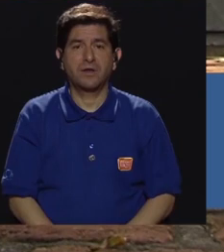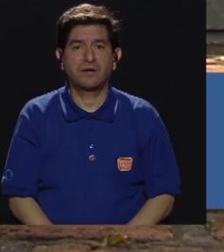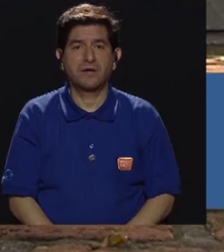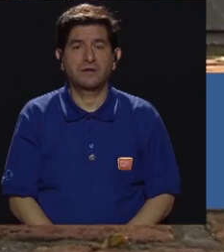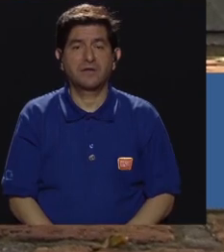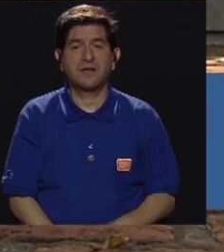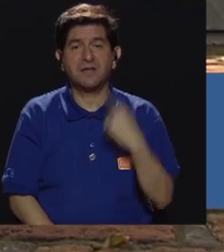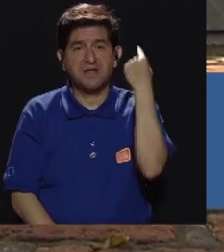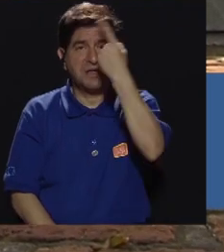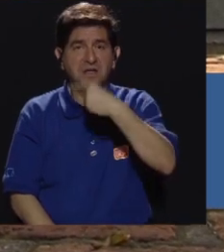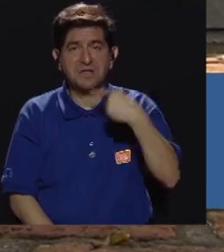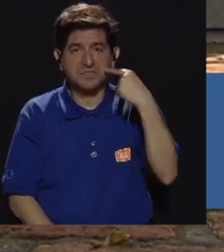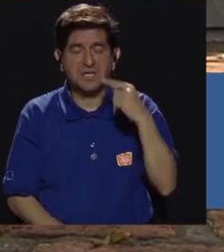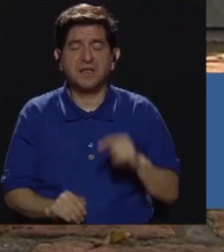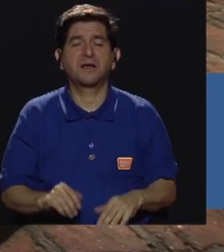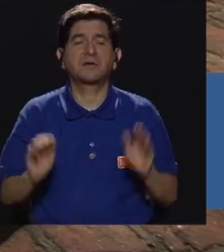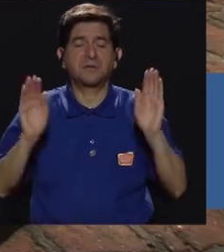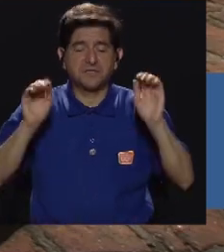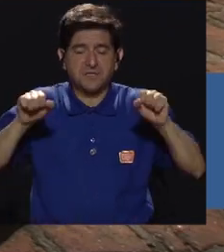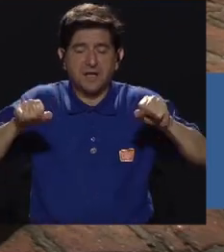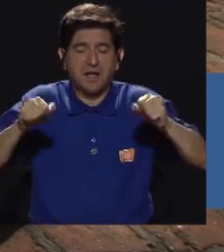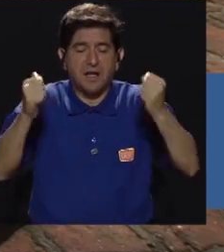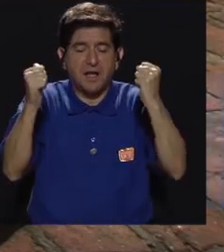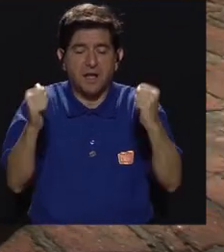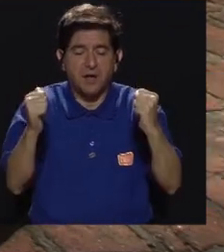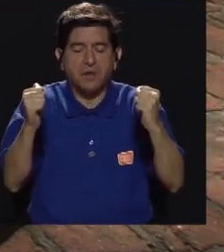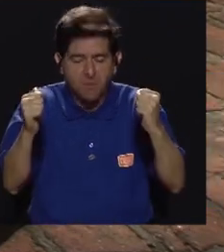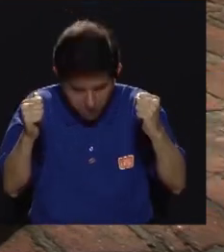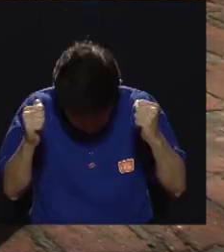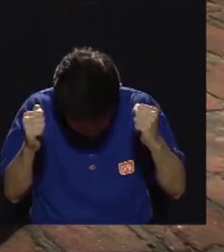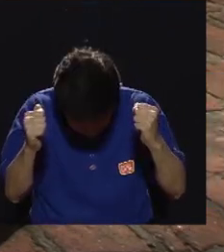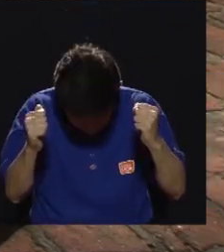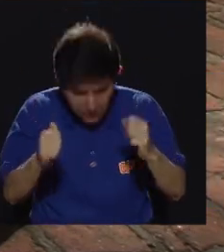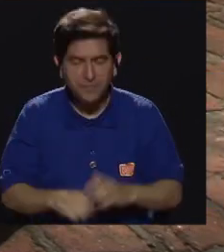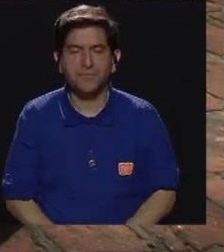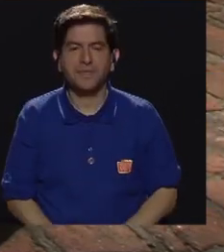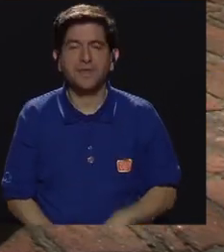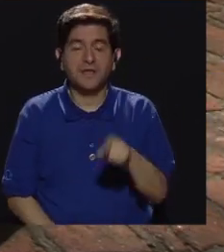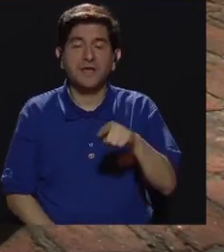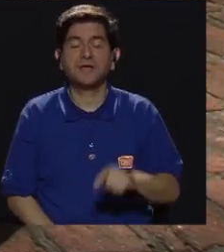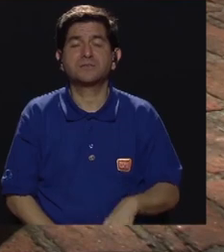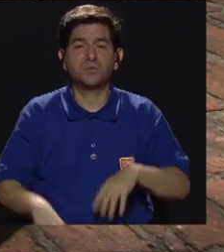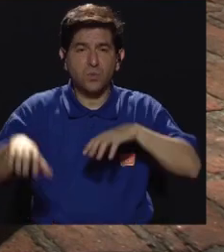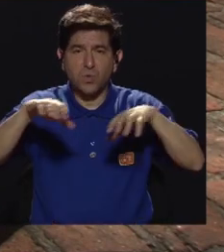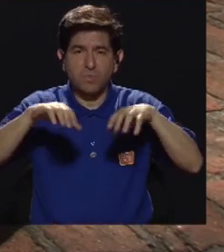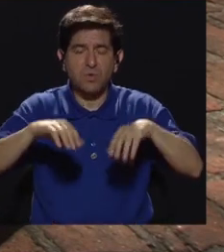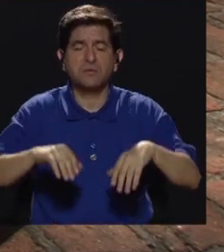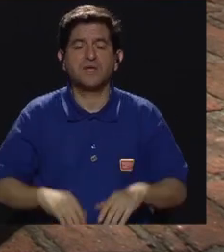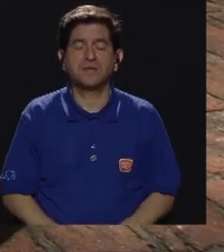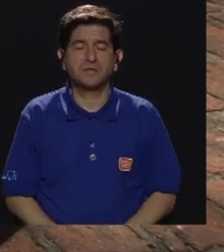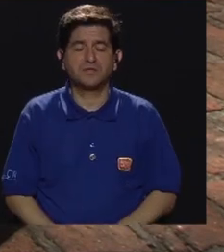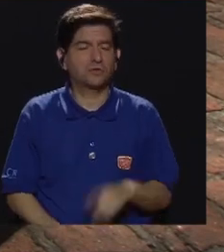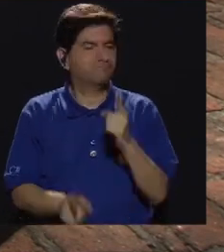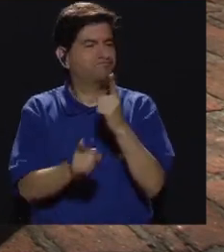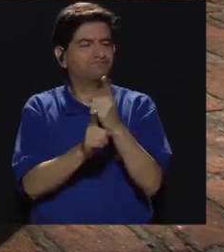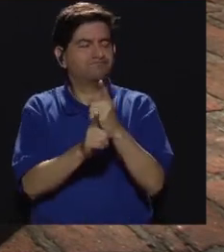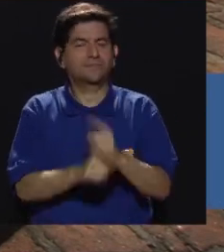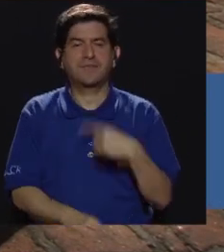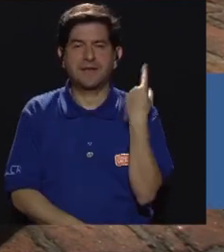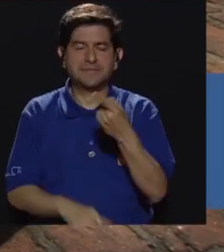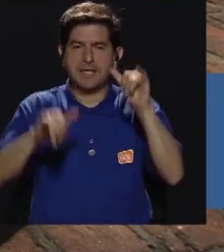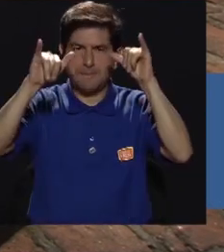caer la cabeza y relajar la posición. Más bien, siempre se debe mantener